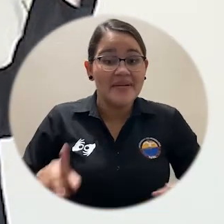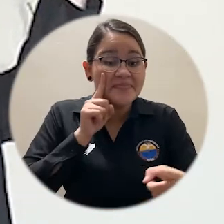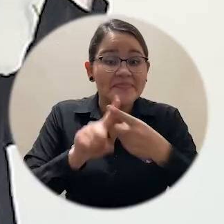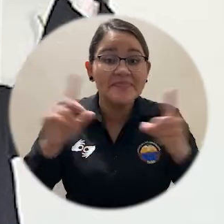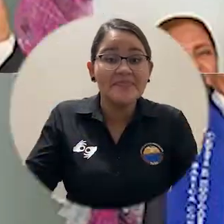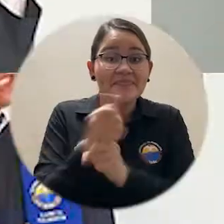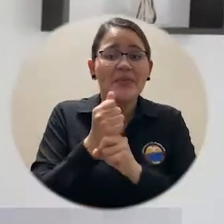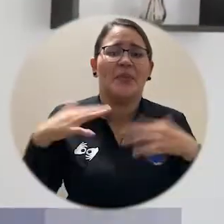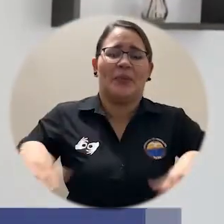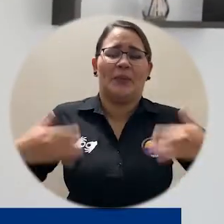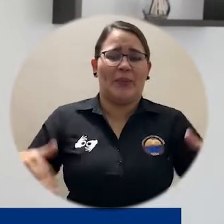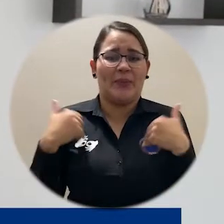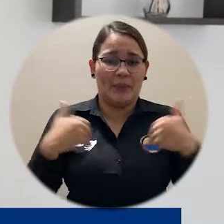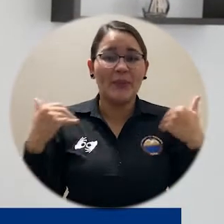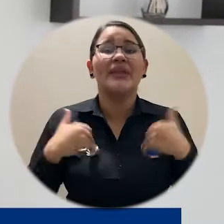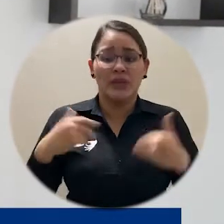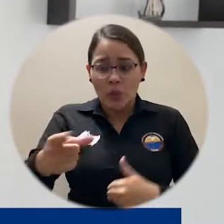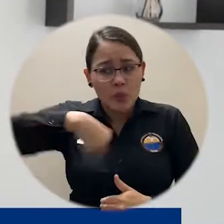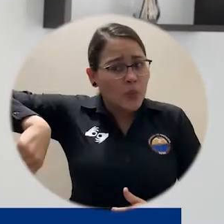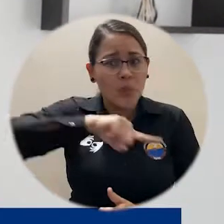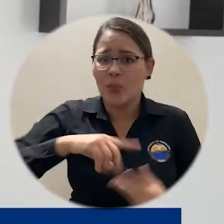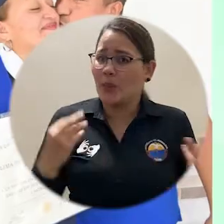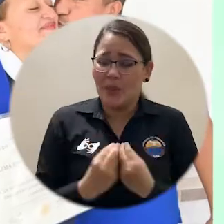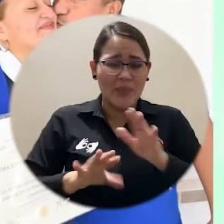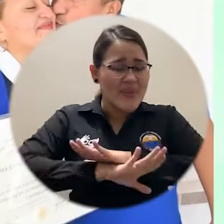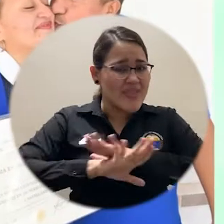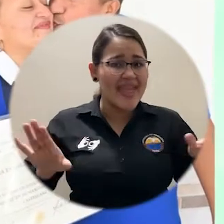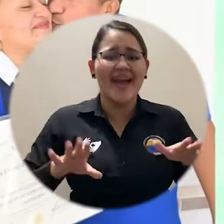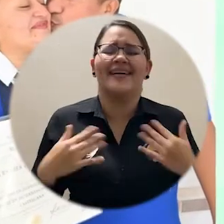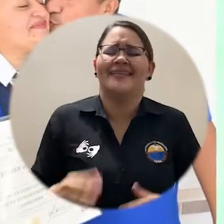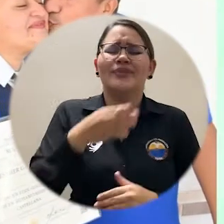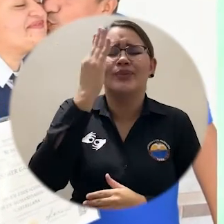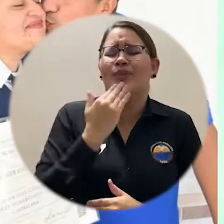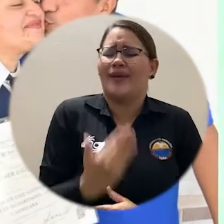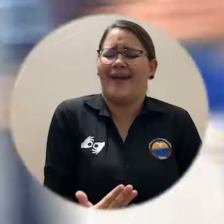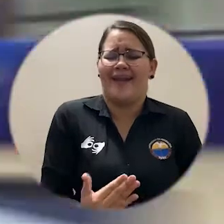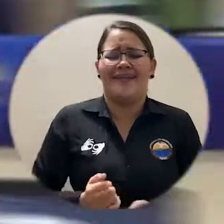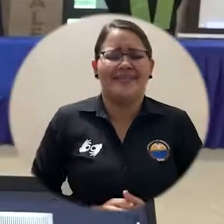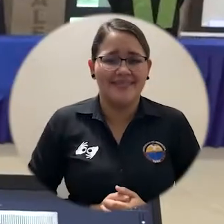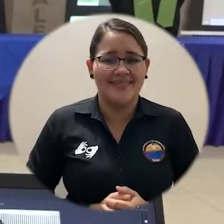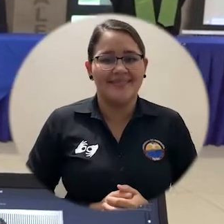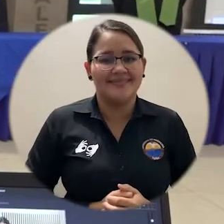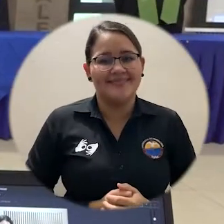Logramos pues los objetivos que queríamos todos los compañeros. Gracias a Dios por darnos este privilegio.